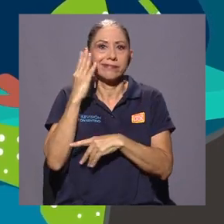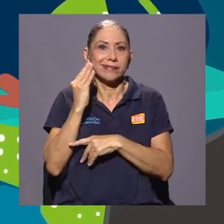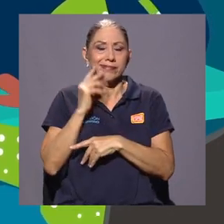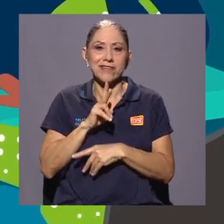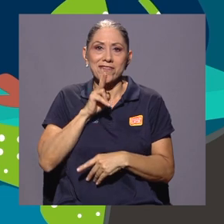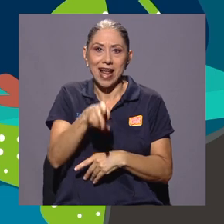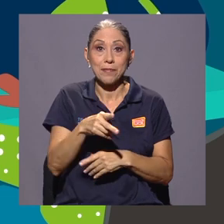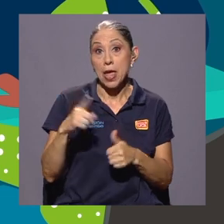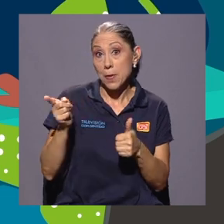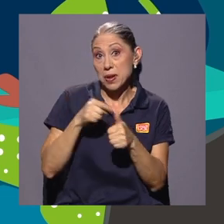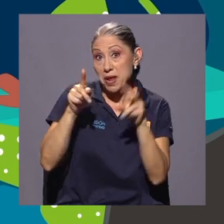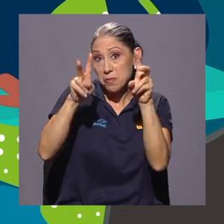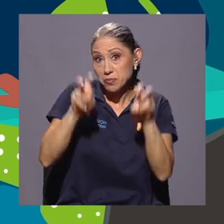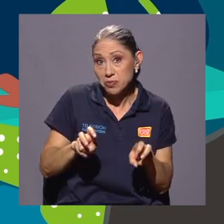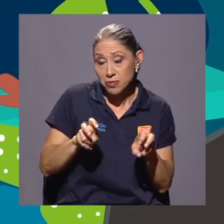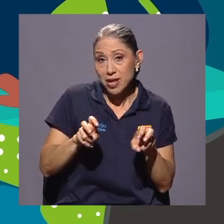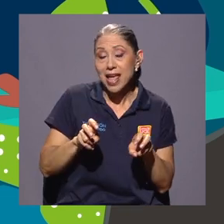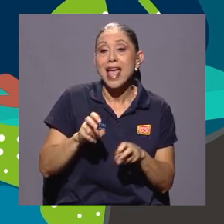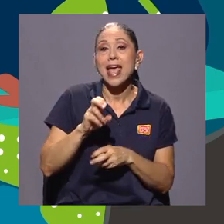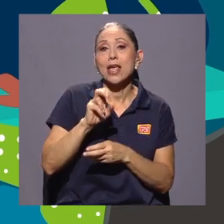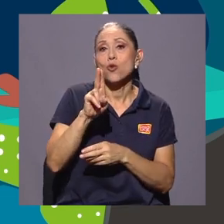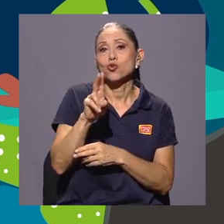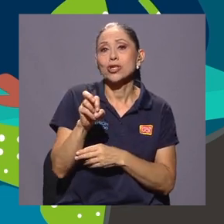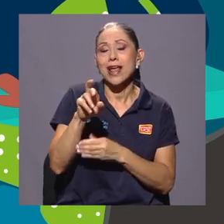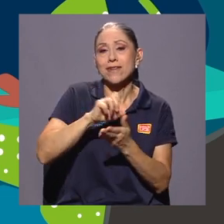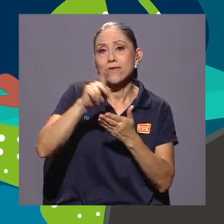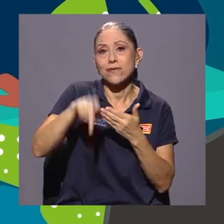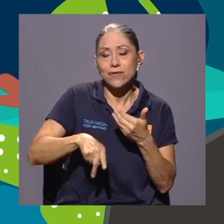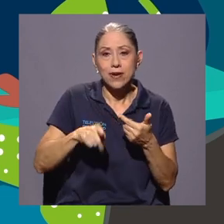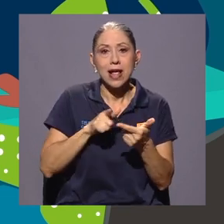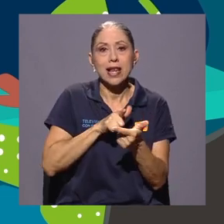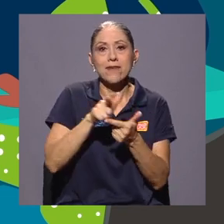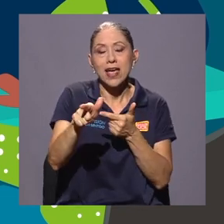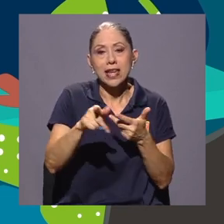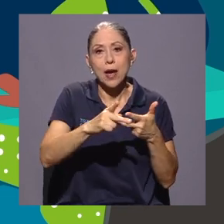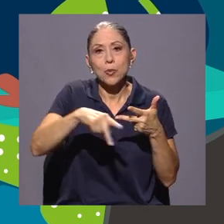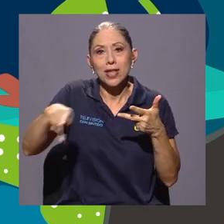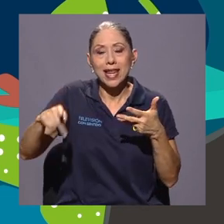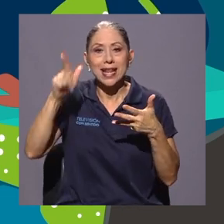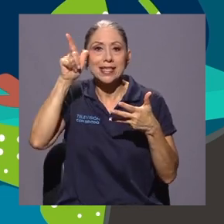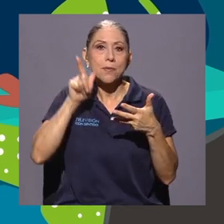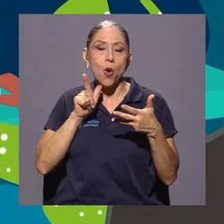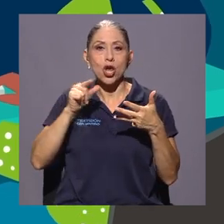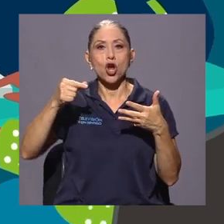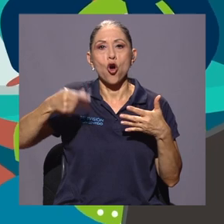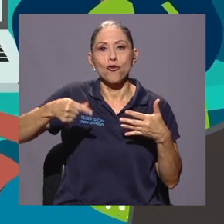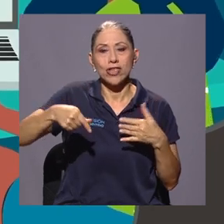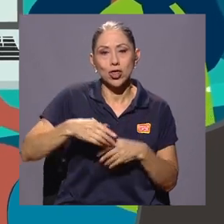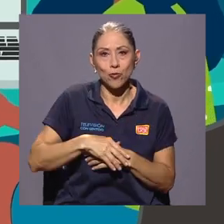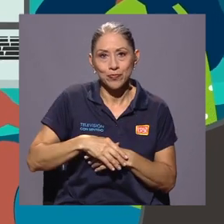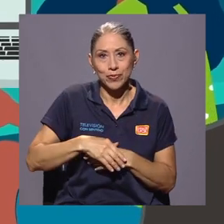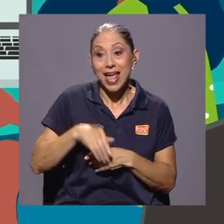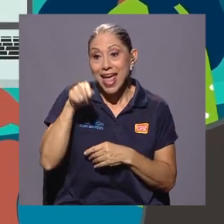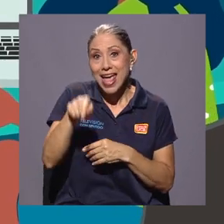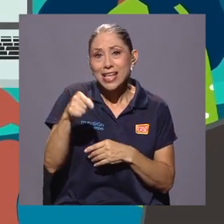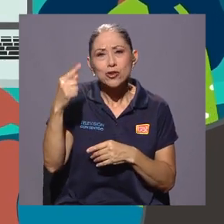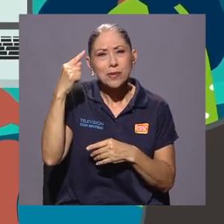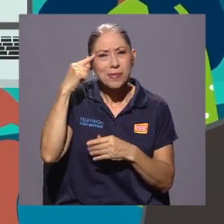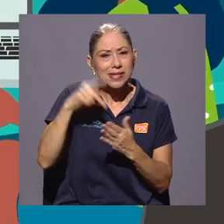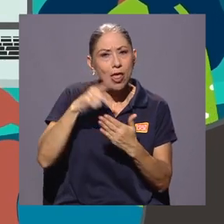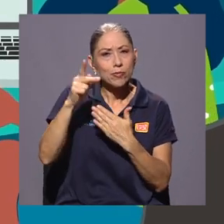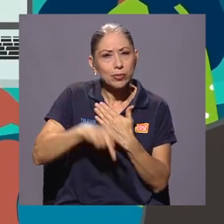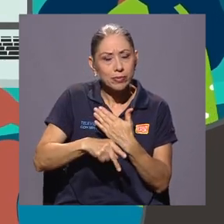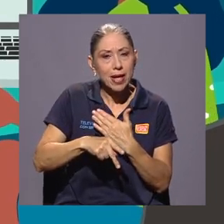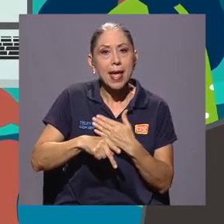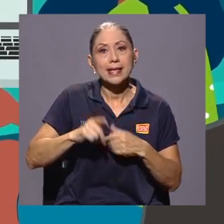aplicación se realizará en las sedes de la UCR en San Pedro de Montes de Oca, Liberia, Punta Arenas, Limón y Golfito, donde está programada para los meses